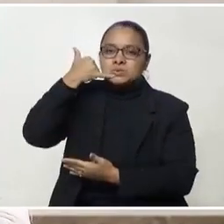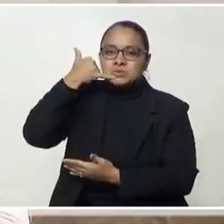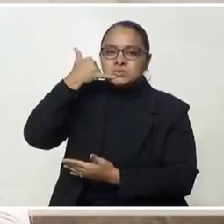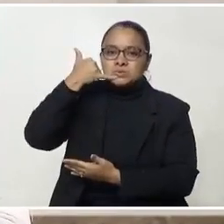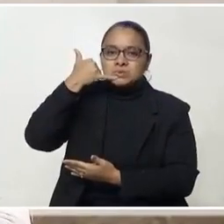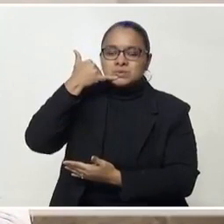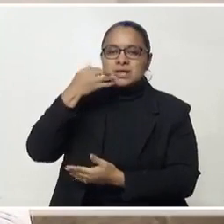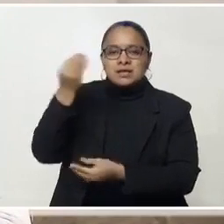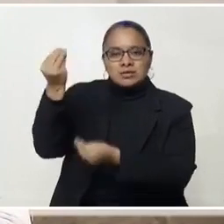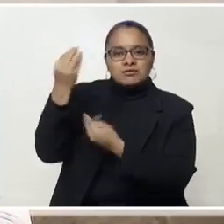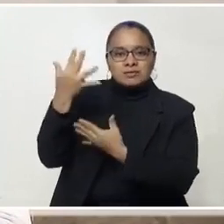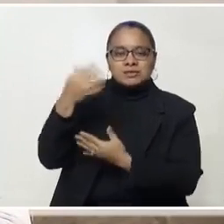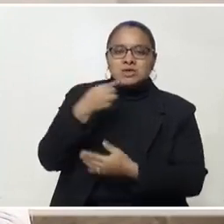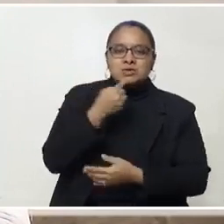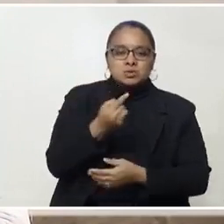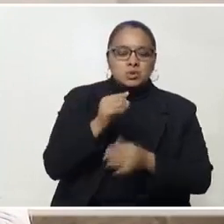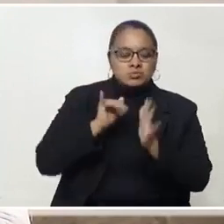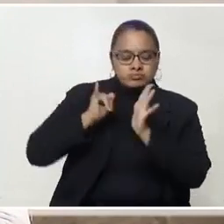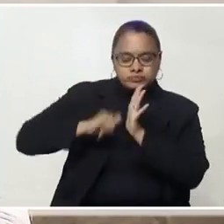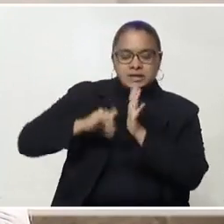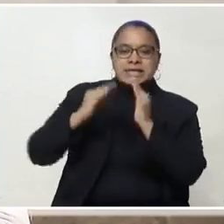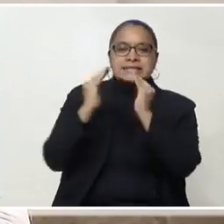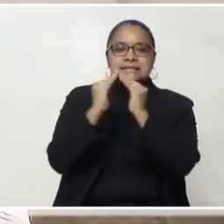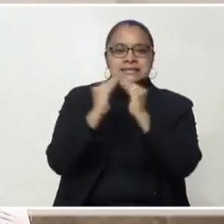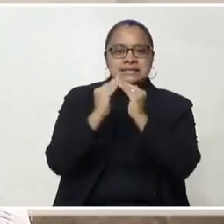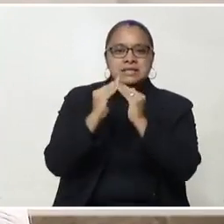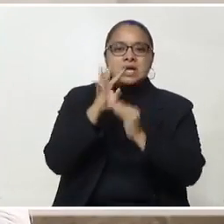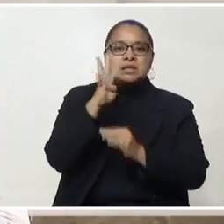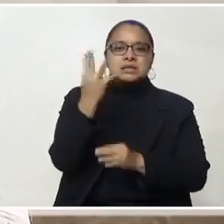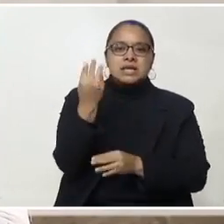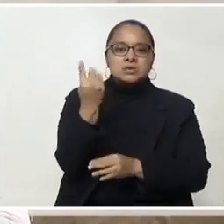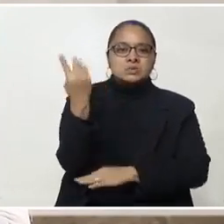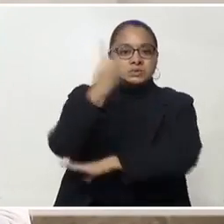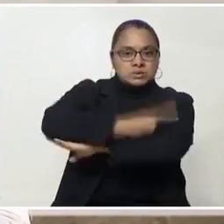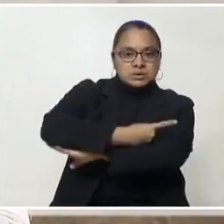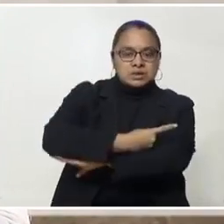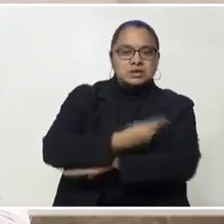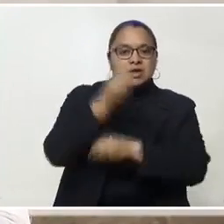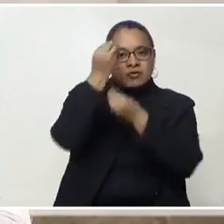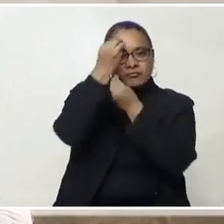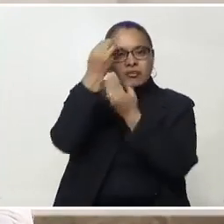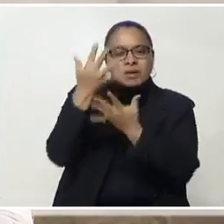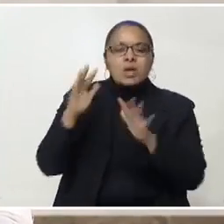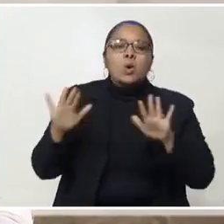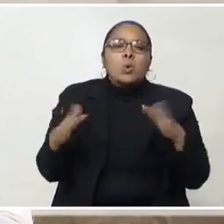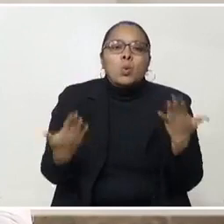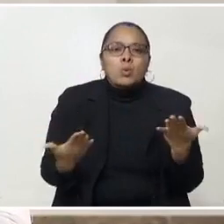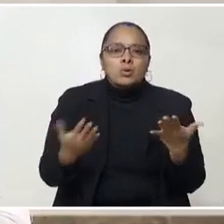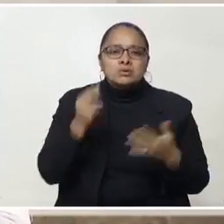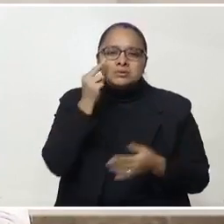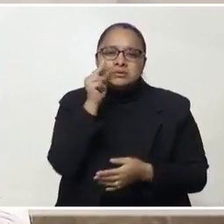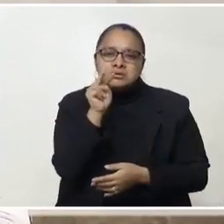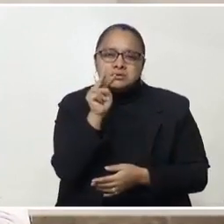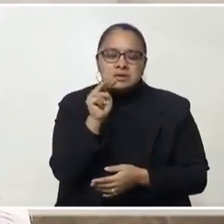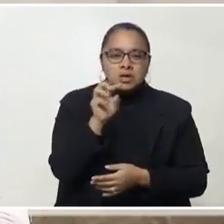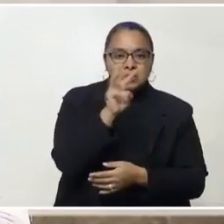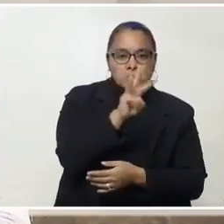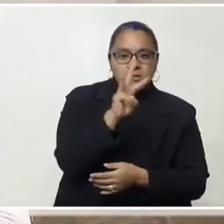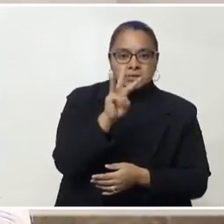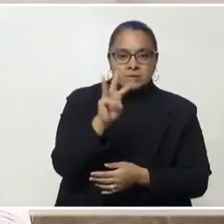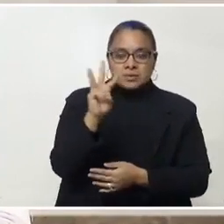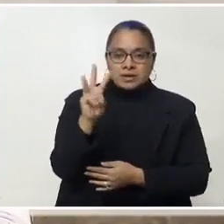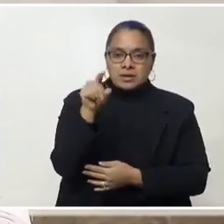Quedarse en casa en cuarentena por 14 días. Mantenerse informado a través de los canales oficiales